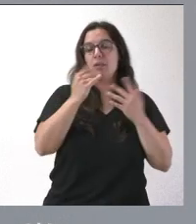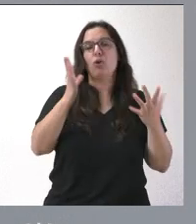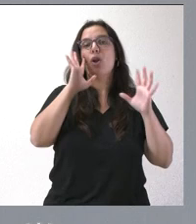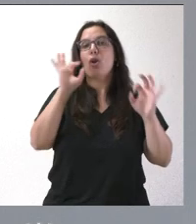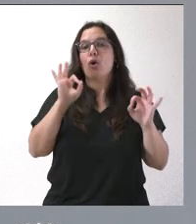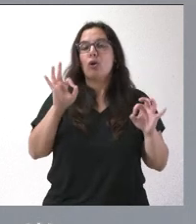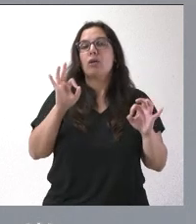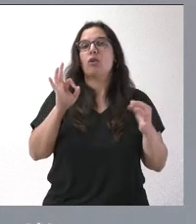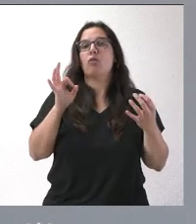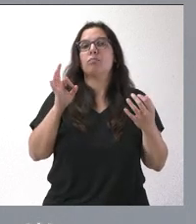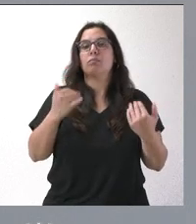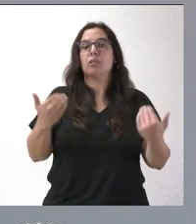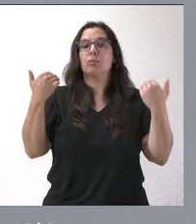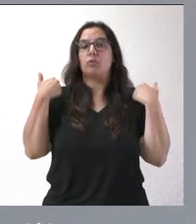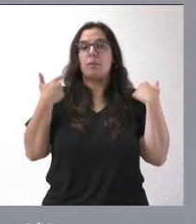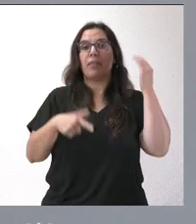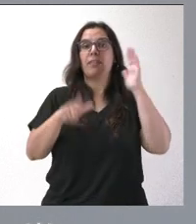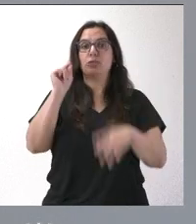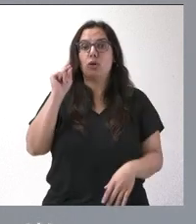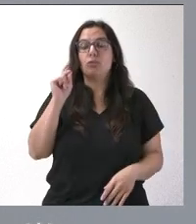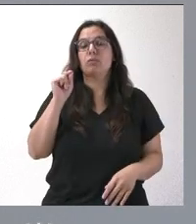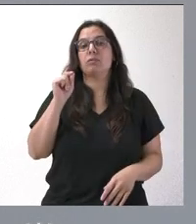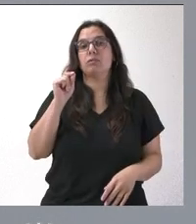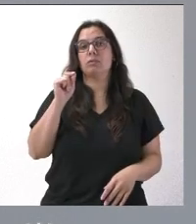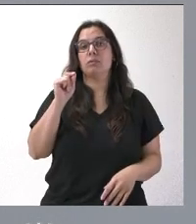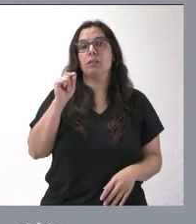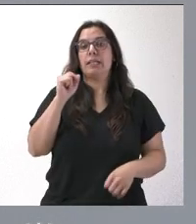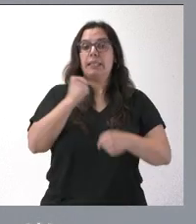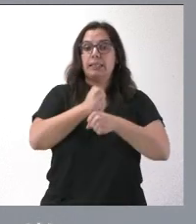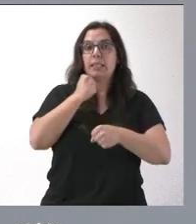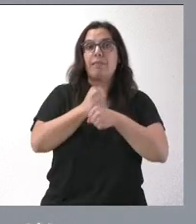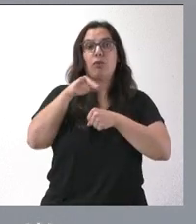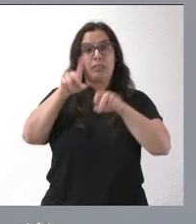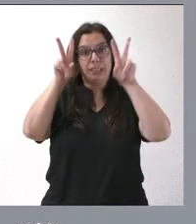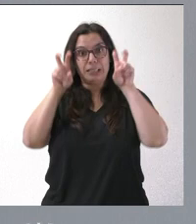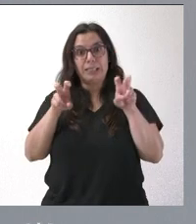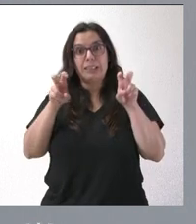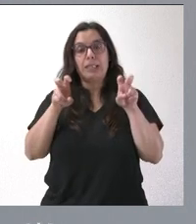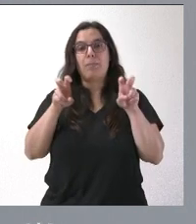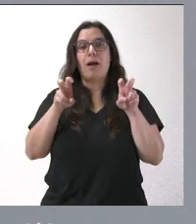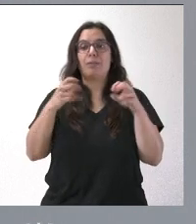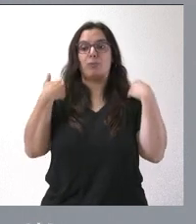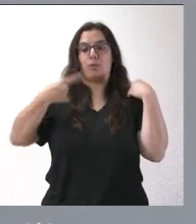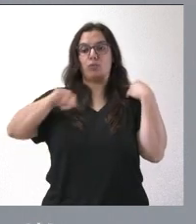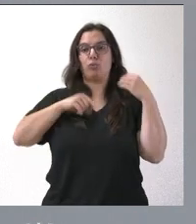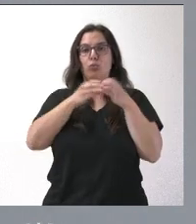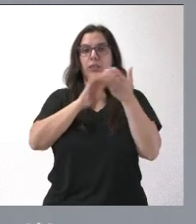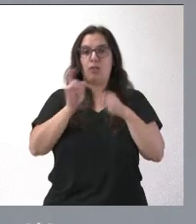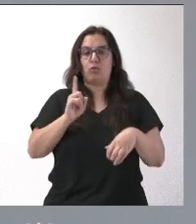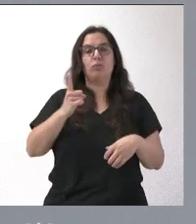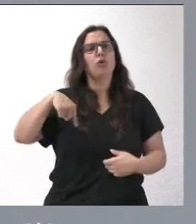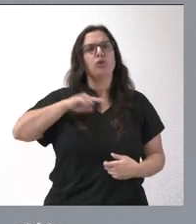corresponden las decisiones y los trabajos en este ámbito no es a la Junta de Castilla y León. Nosotros deploramos